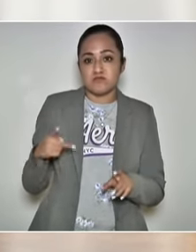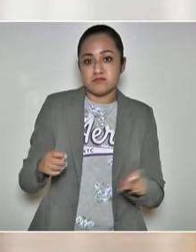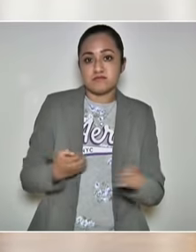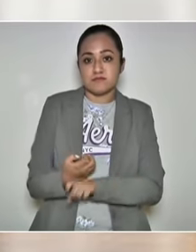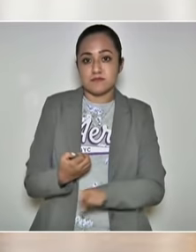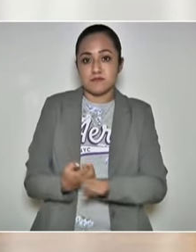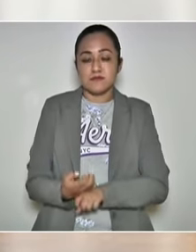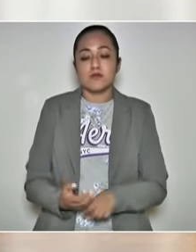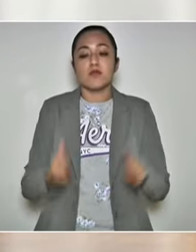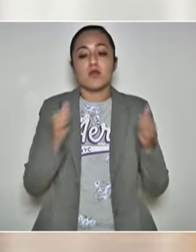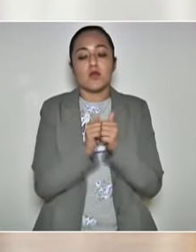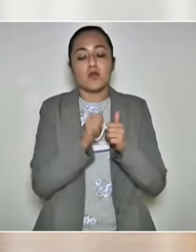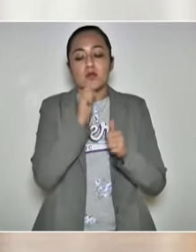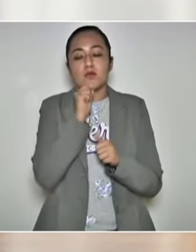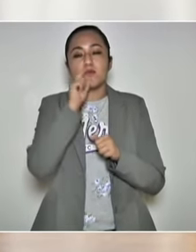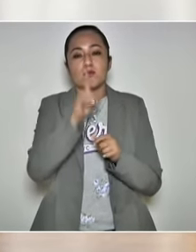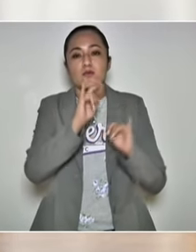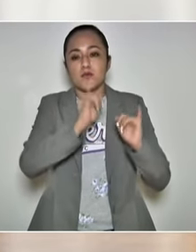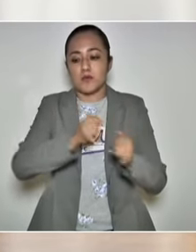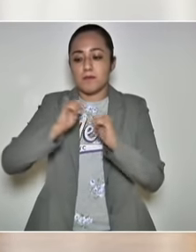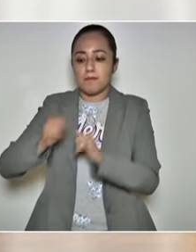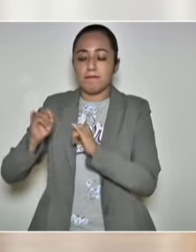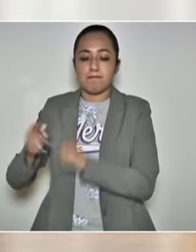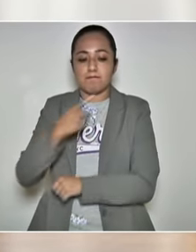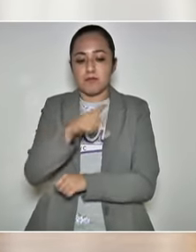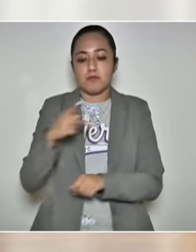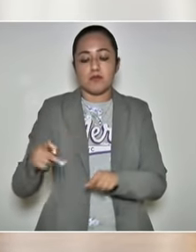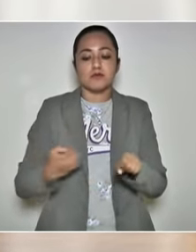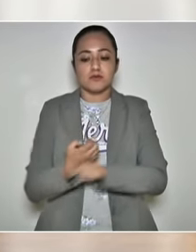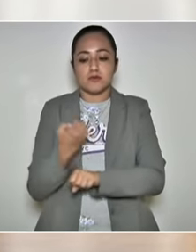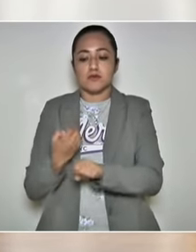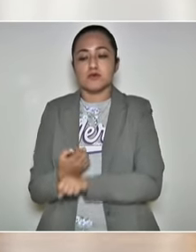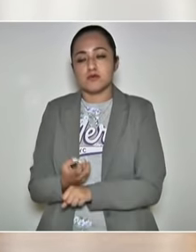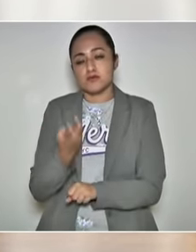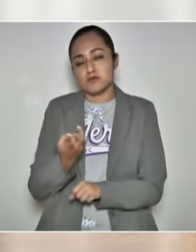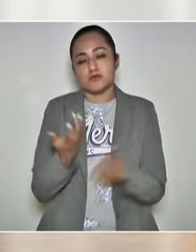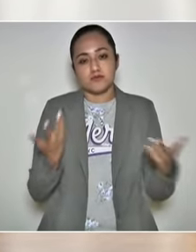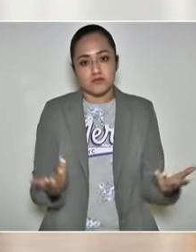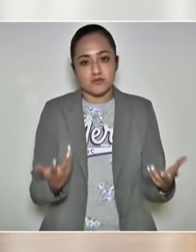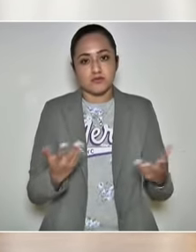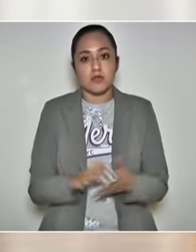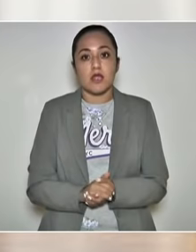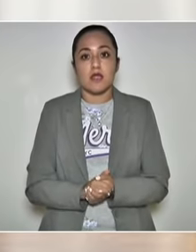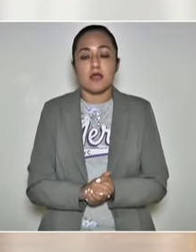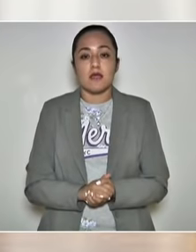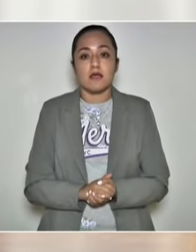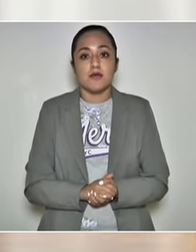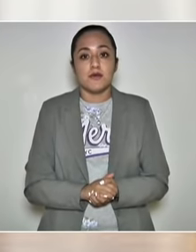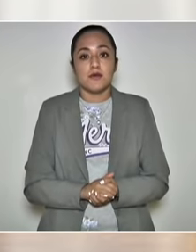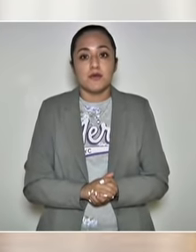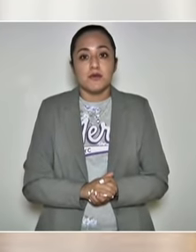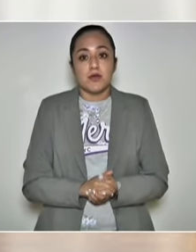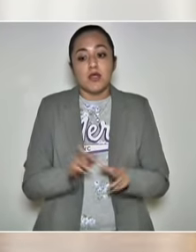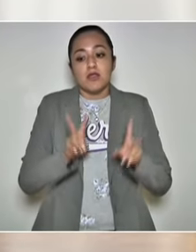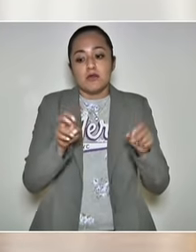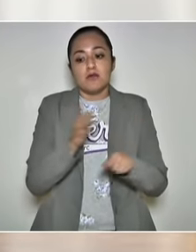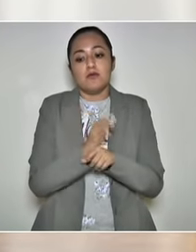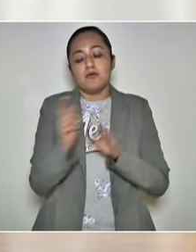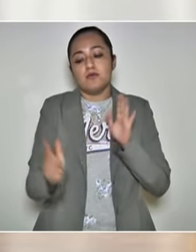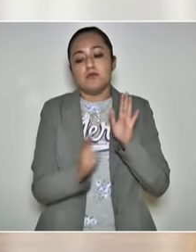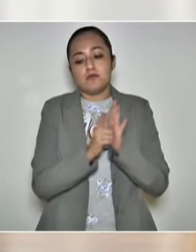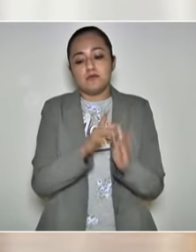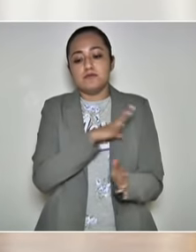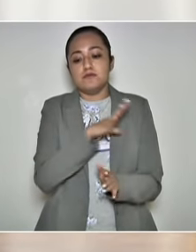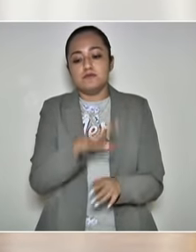con las particularidades de cada Estado en esta materia. Ese es el tema de las leyes